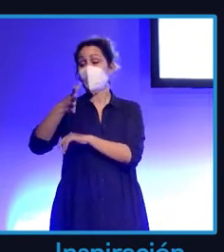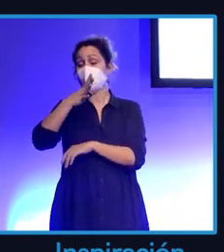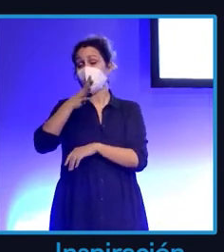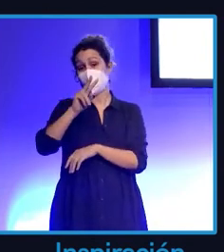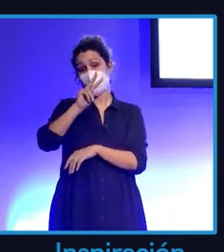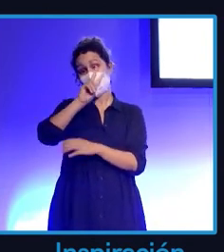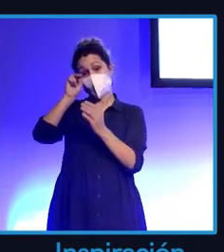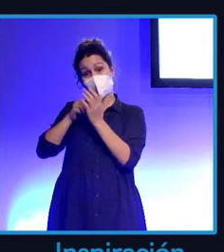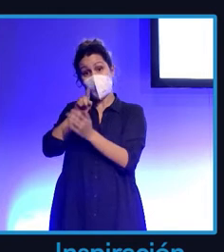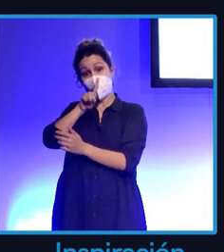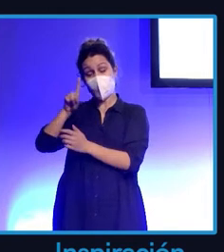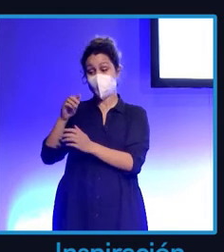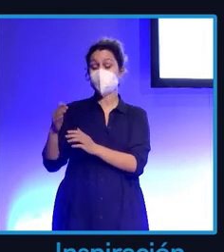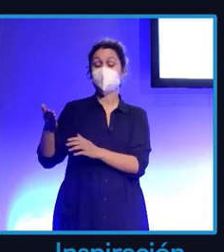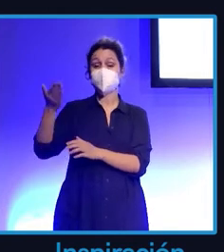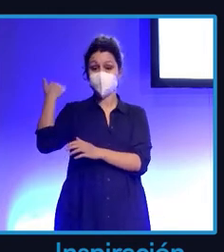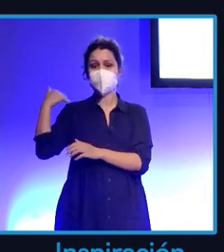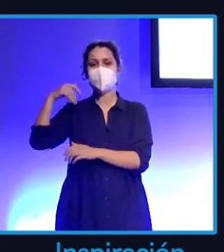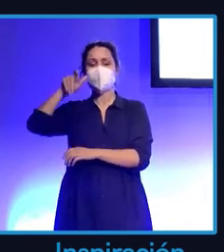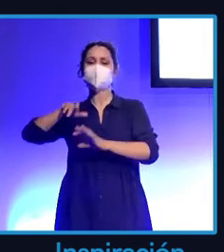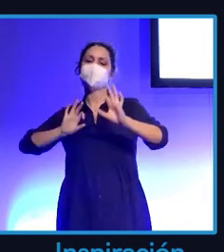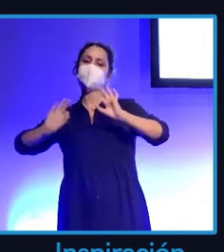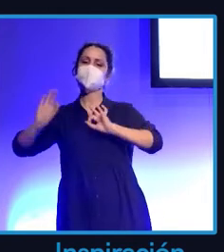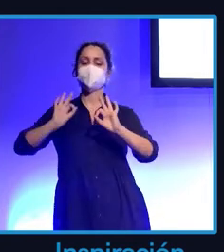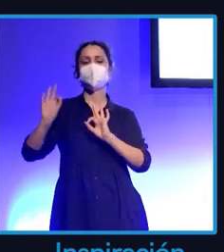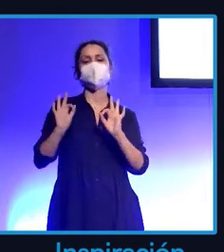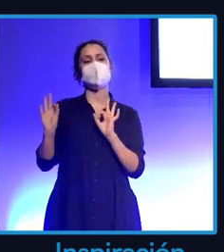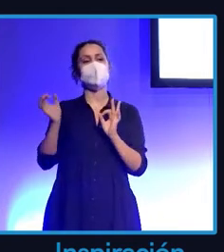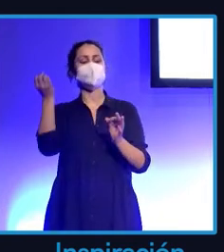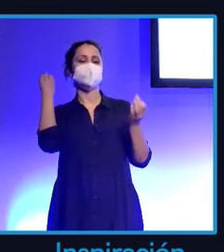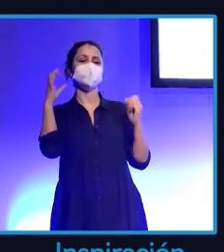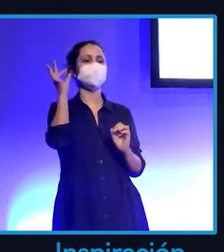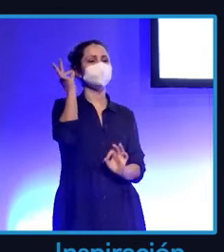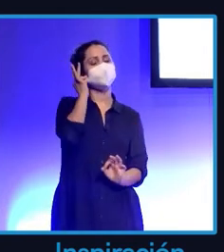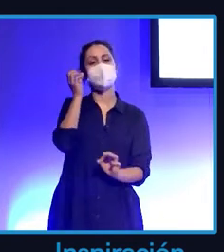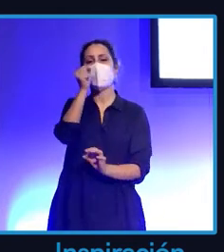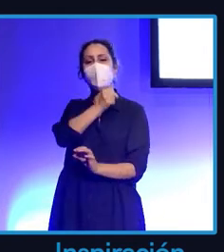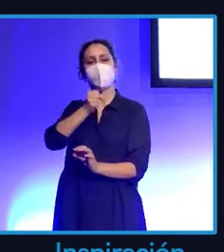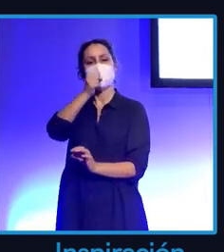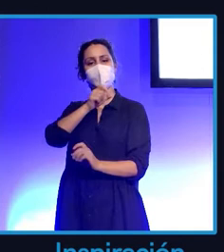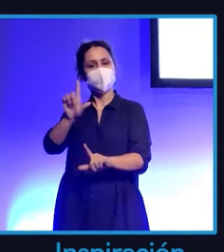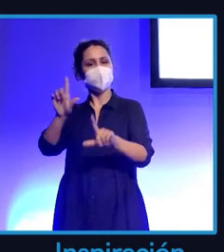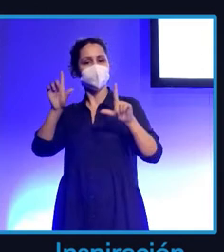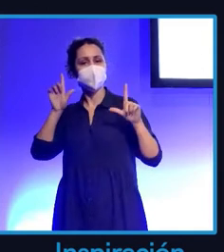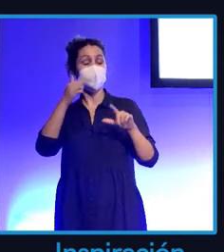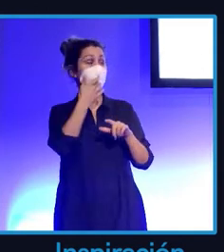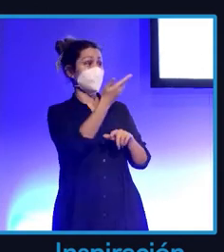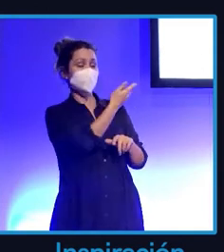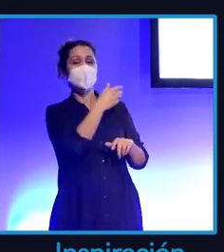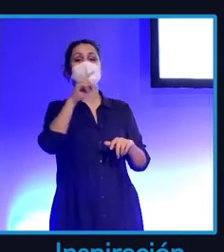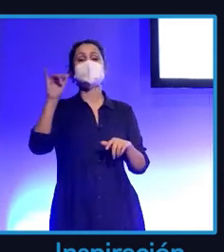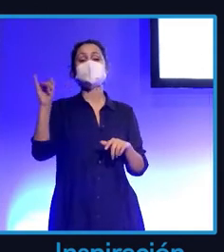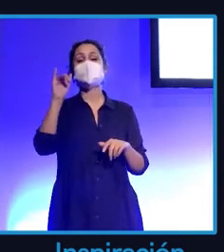año 2011 usaban a actrices, a modelos, a cantantes. Vemos a Jennifer López, que sin duda es una